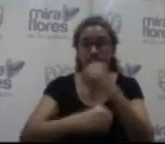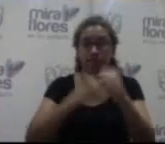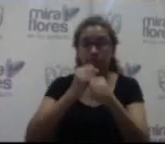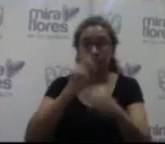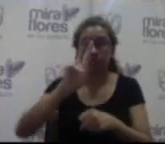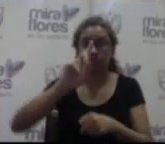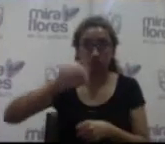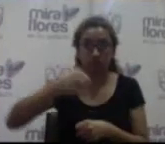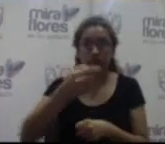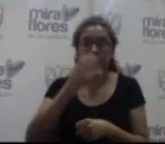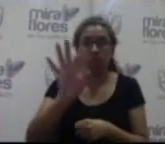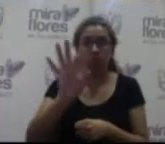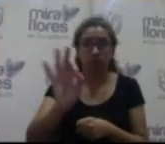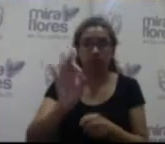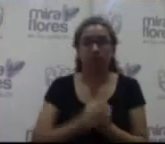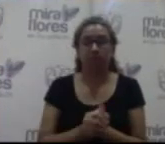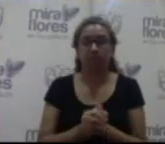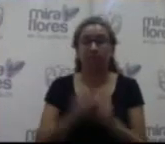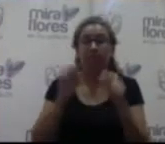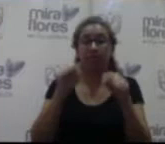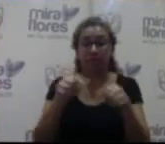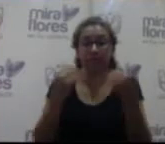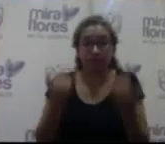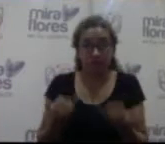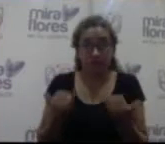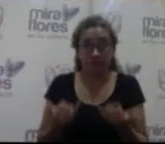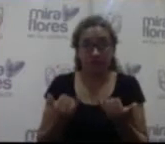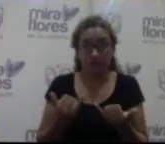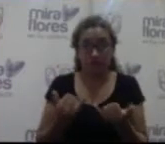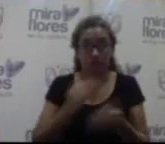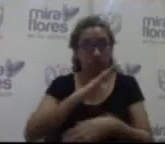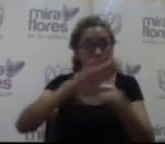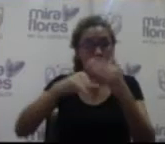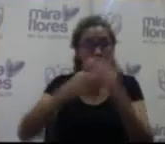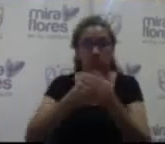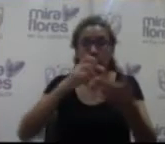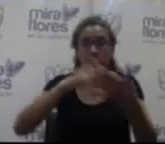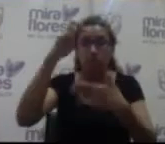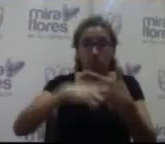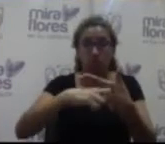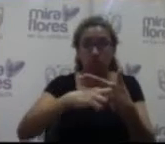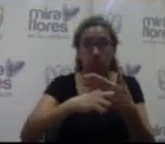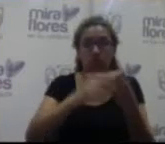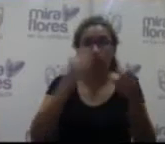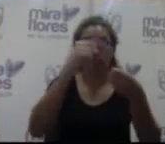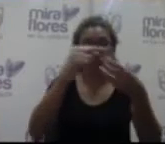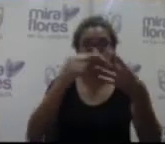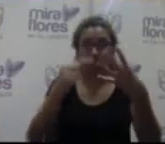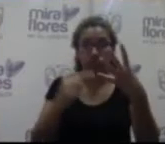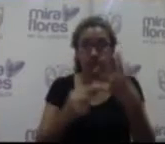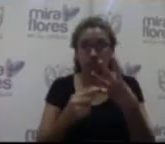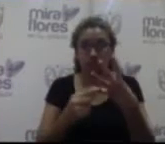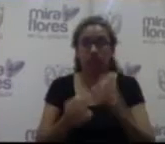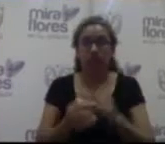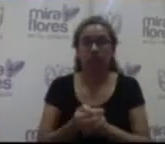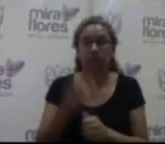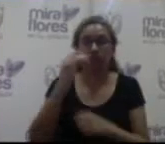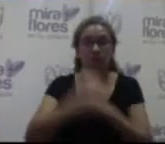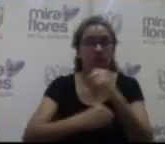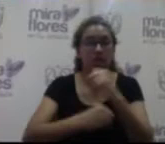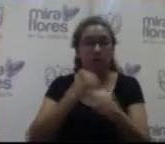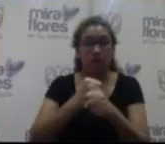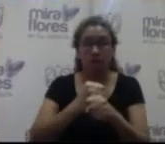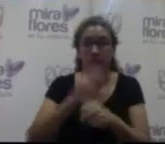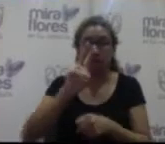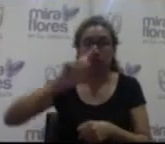2019 esa es la situación actual de estos proyectos aprobados en el proceso del presupuesto participativo para el año